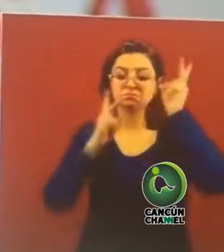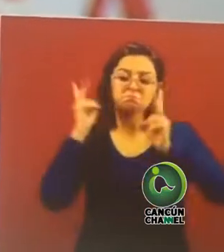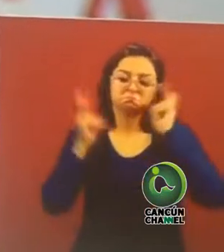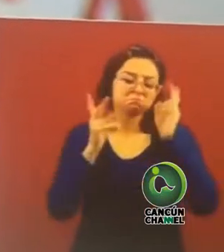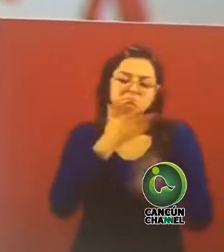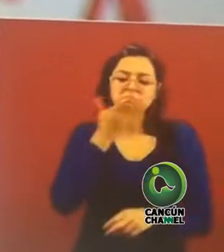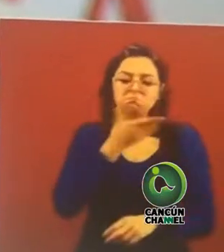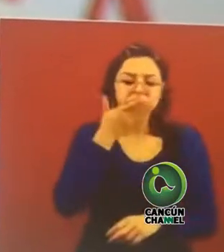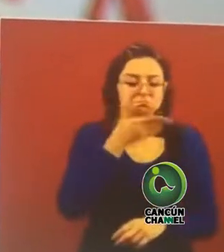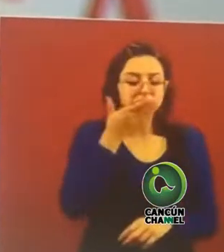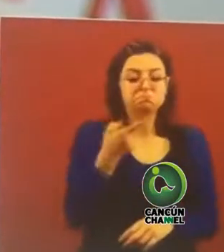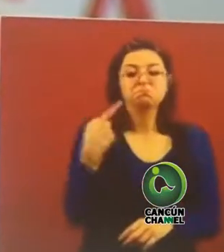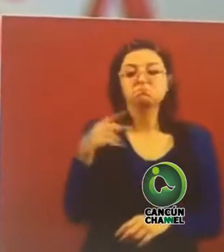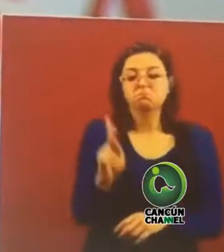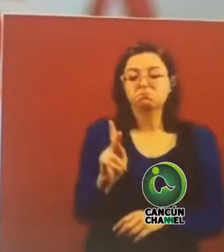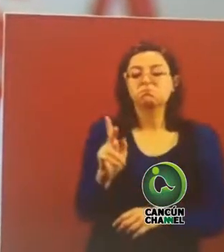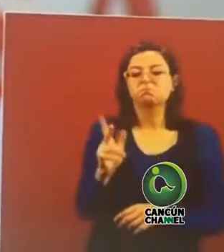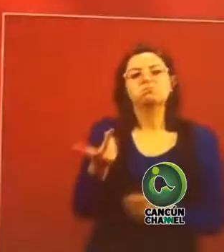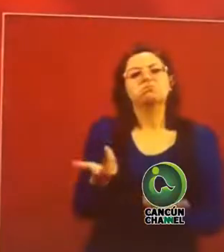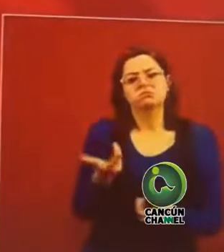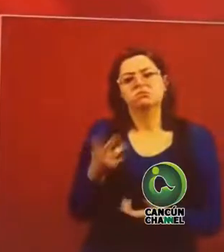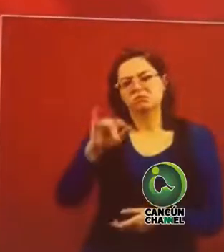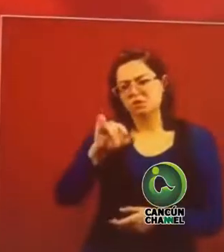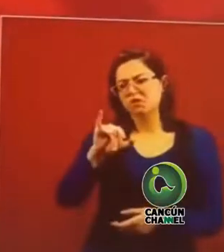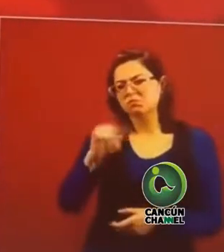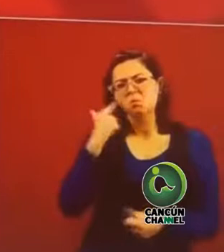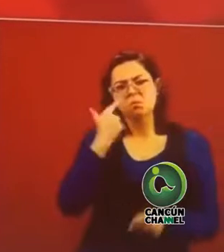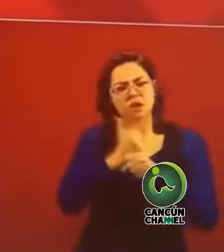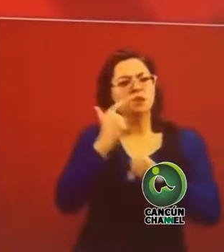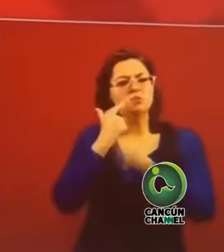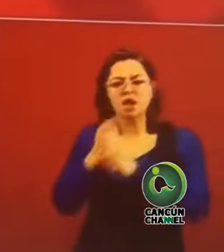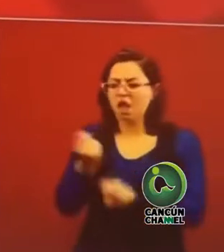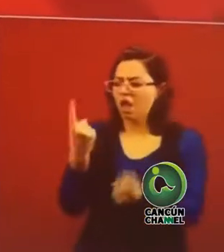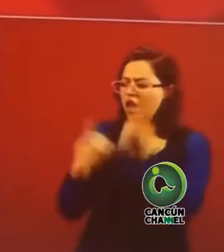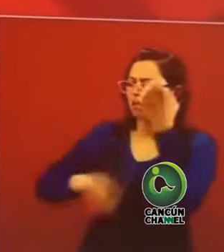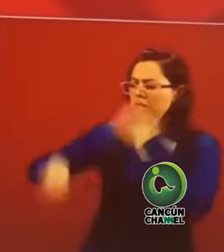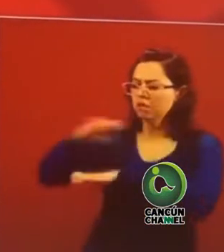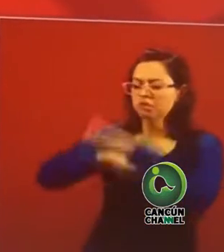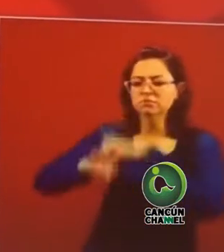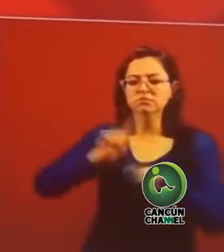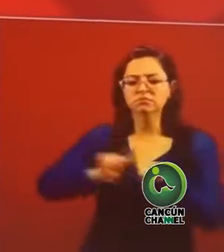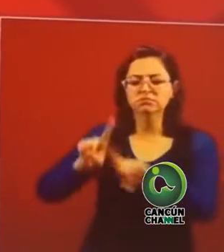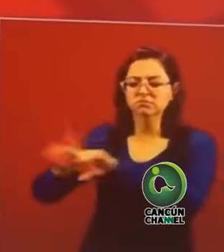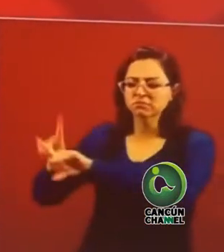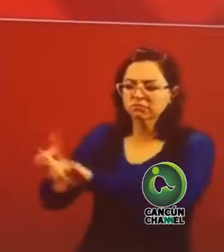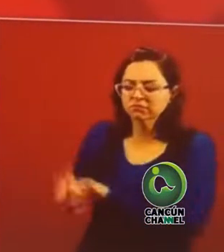ordinaria, pero lo cierto es que sí hemos visto que estas empresas, muchas de ellas incluso están,